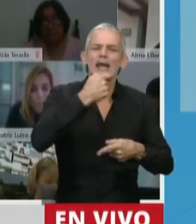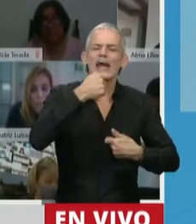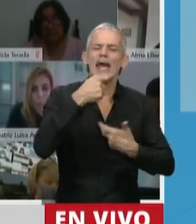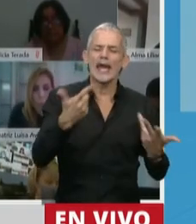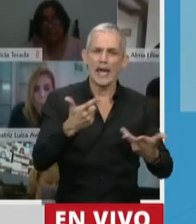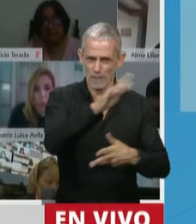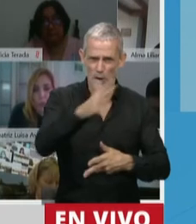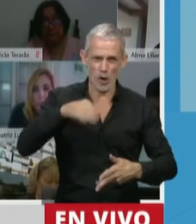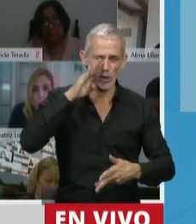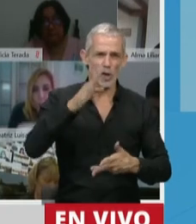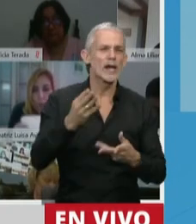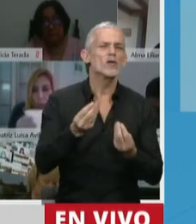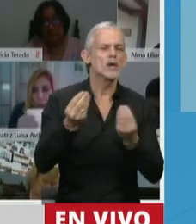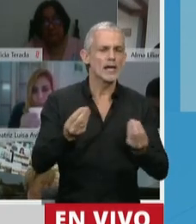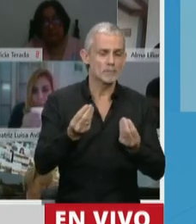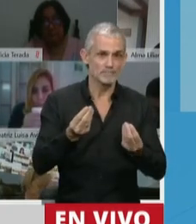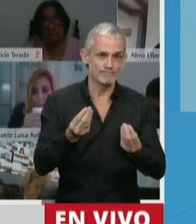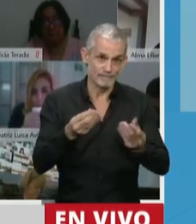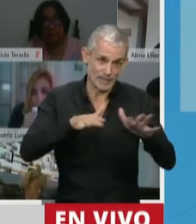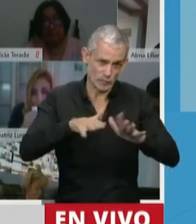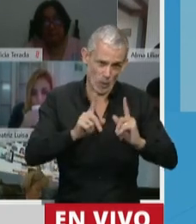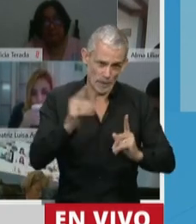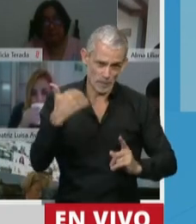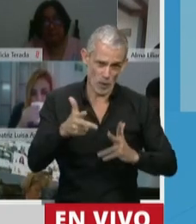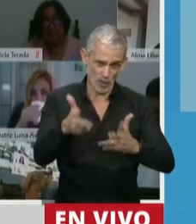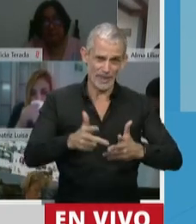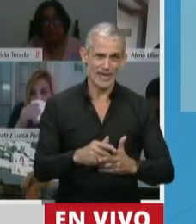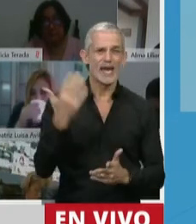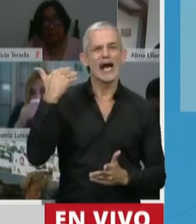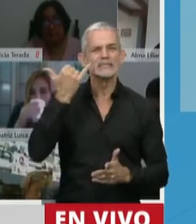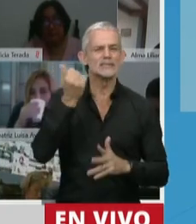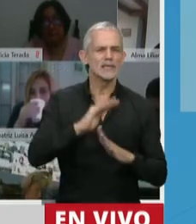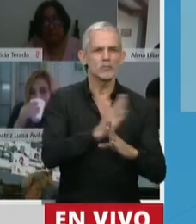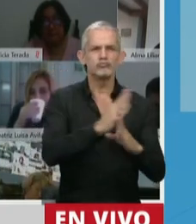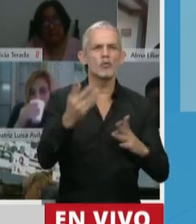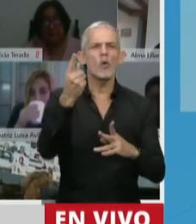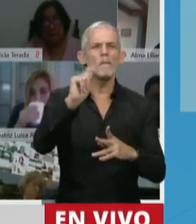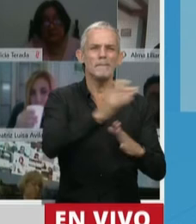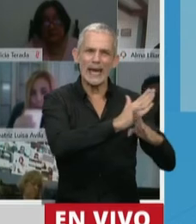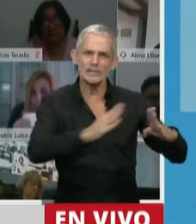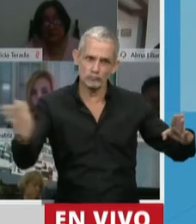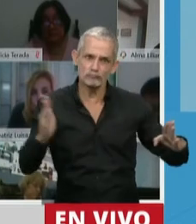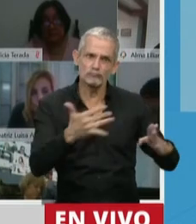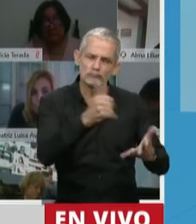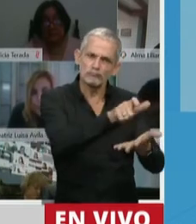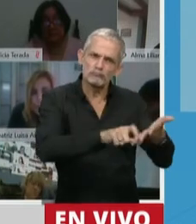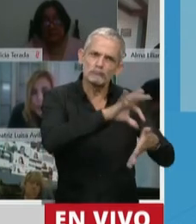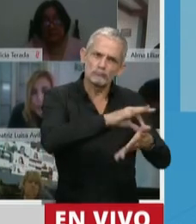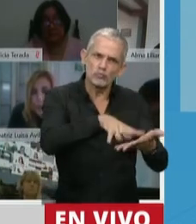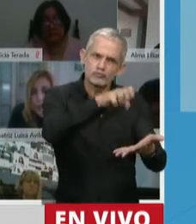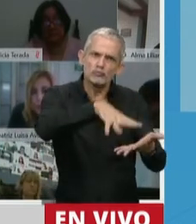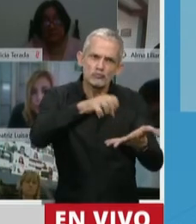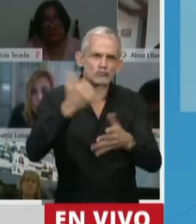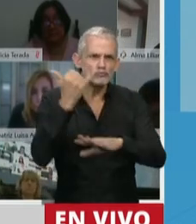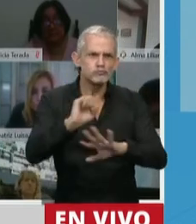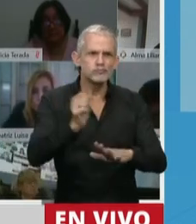de Río Negro, donde, como decía antes, hace ya más de un mes se vienen implementando a